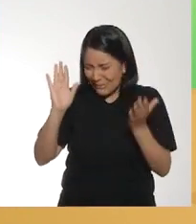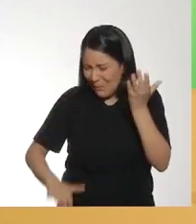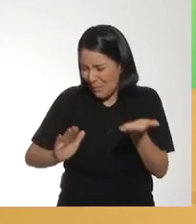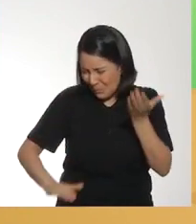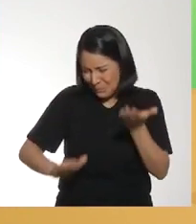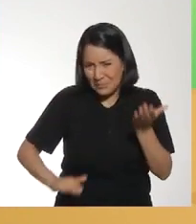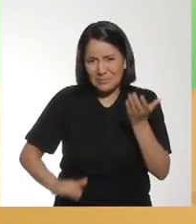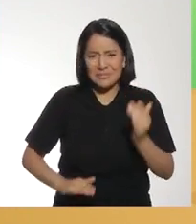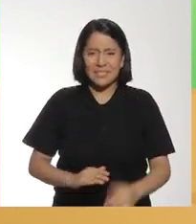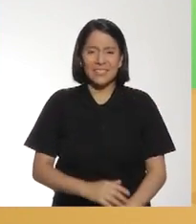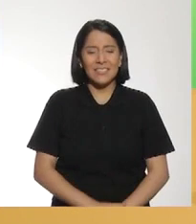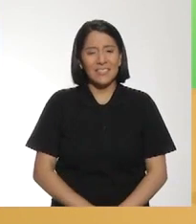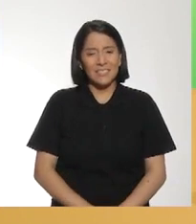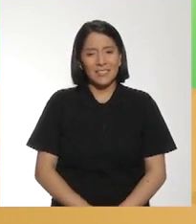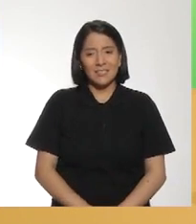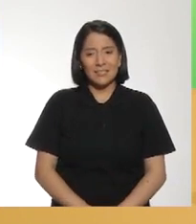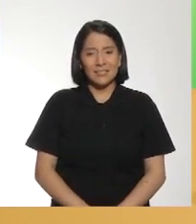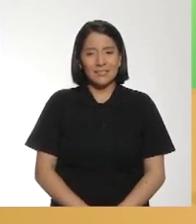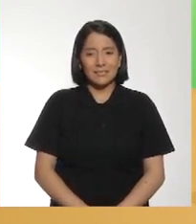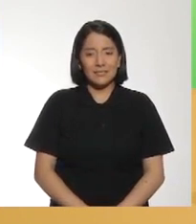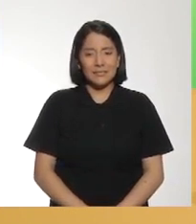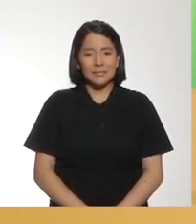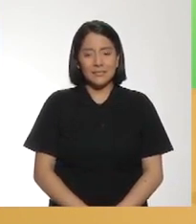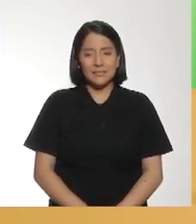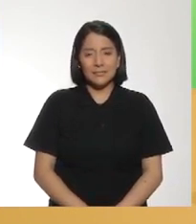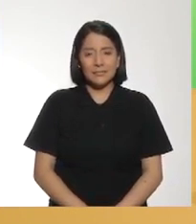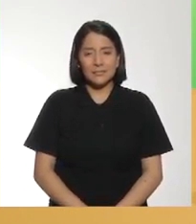¡No! ¡Ah!